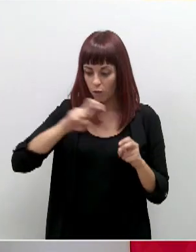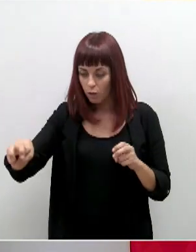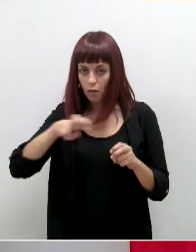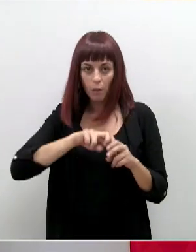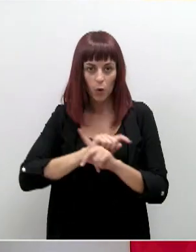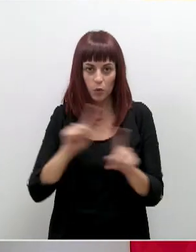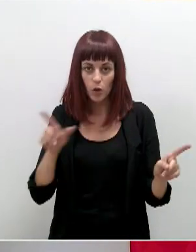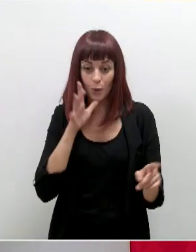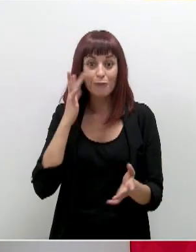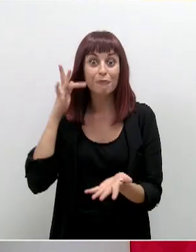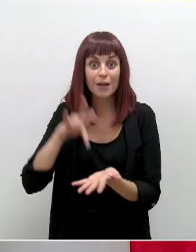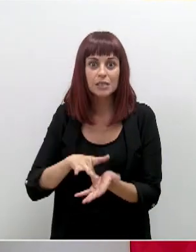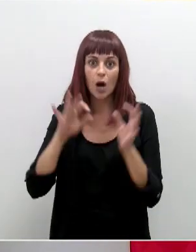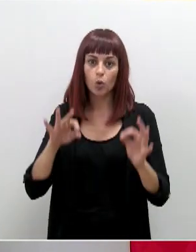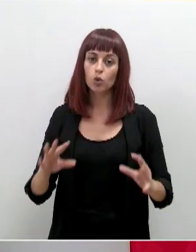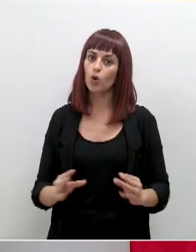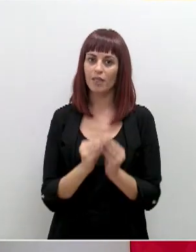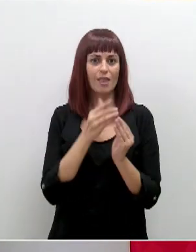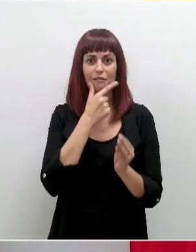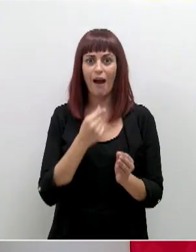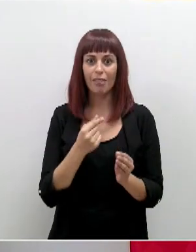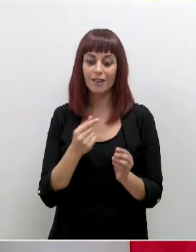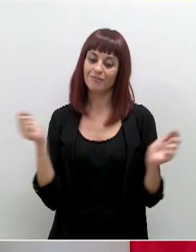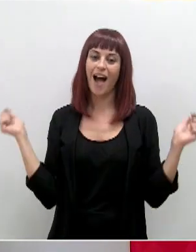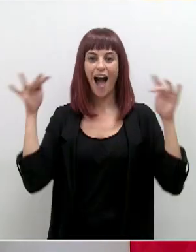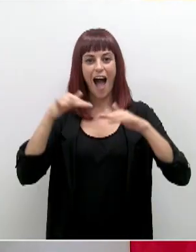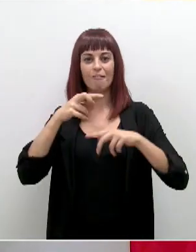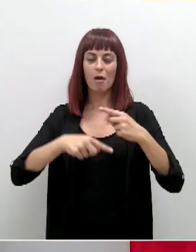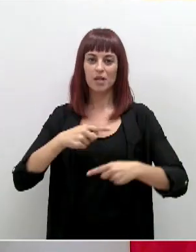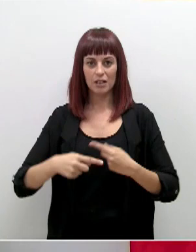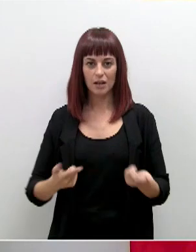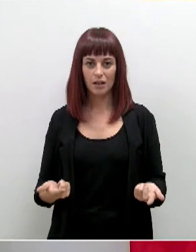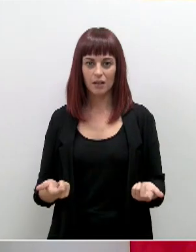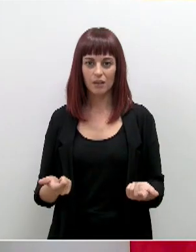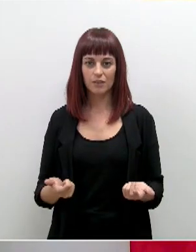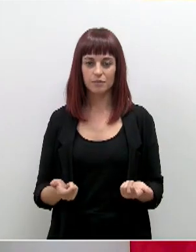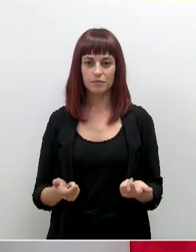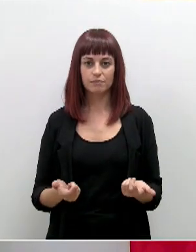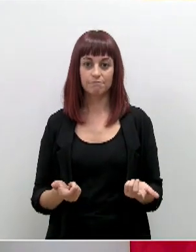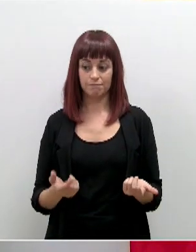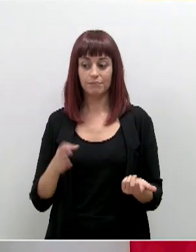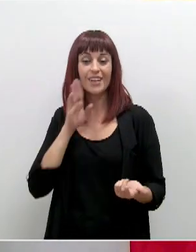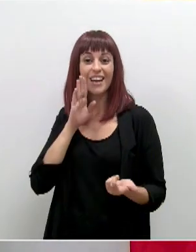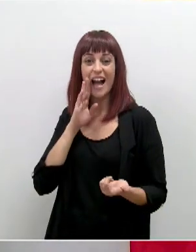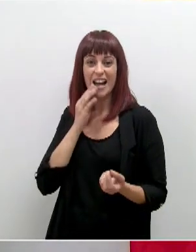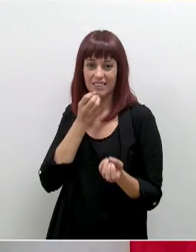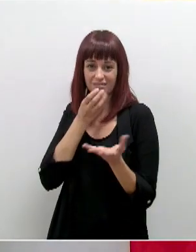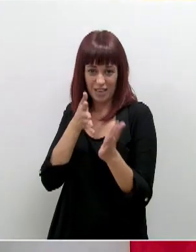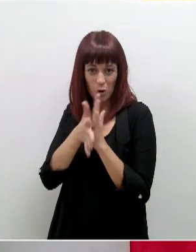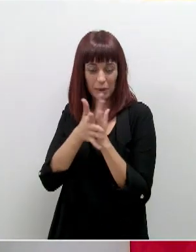por las fechas en las que estamos, es muy fácil que haya encuentros familiares, como se ha comentado antes,